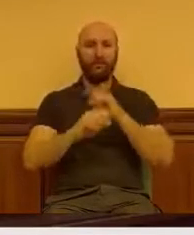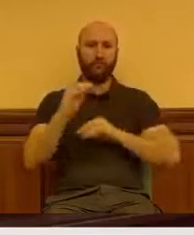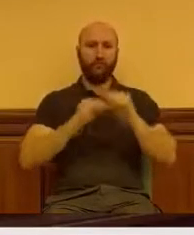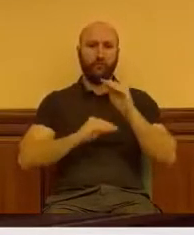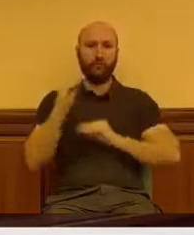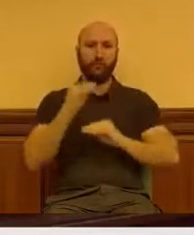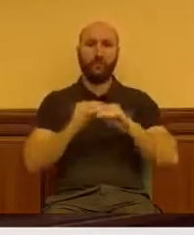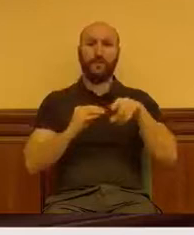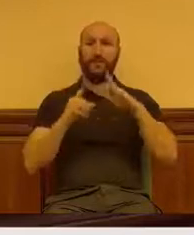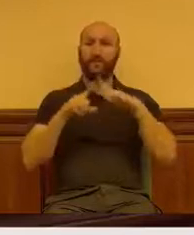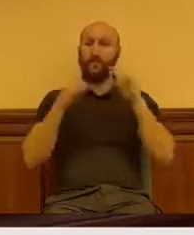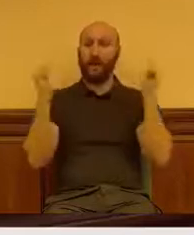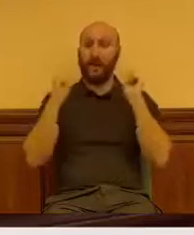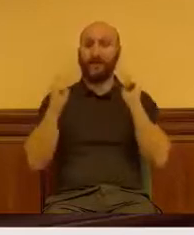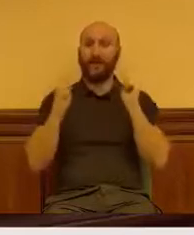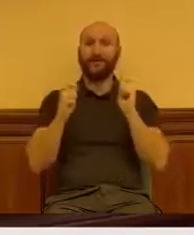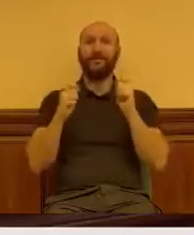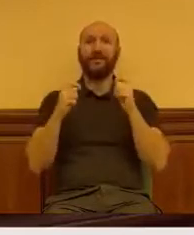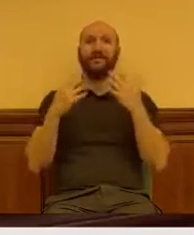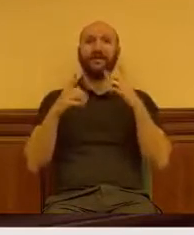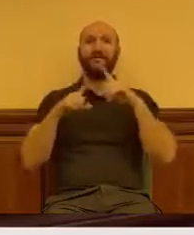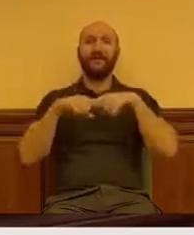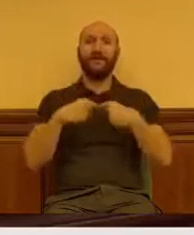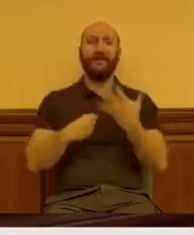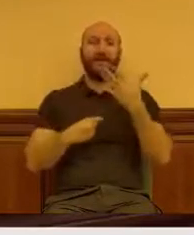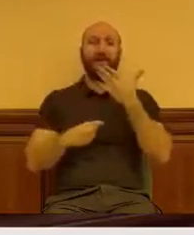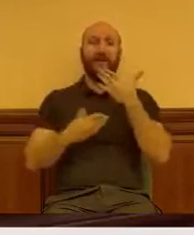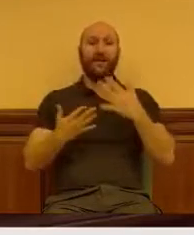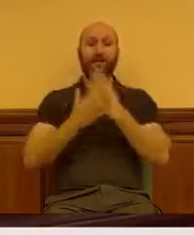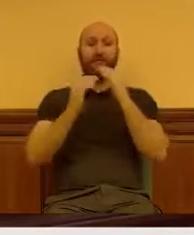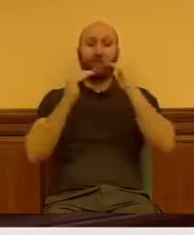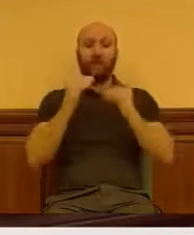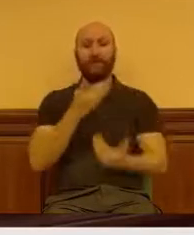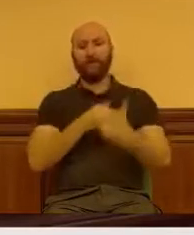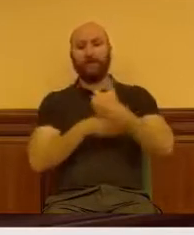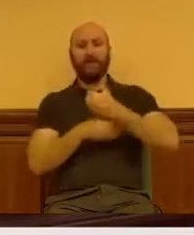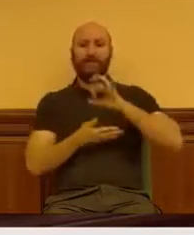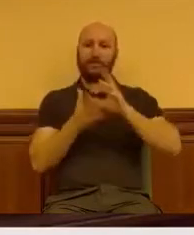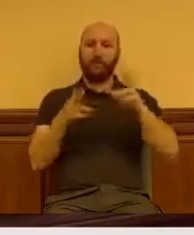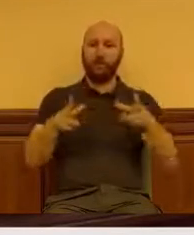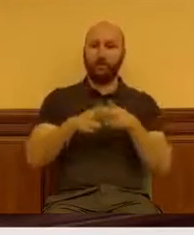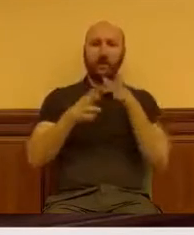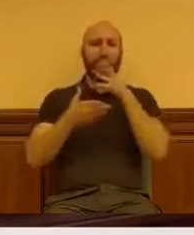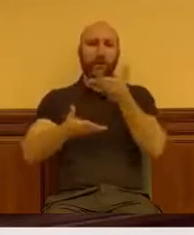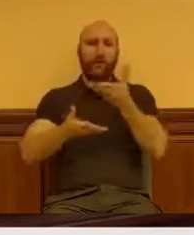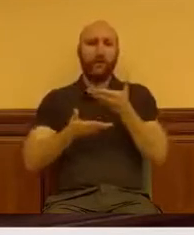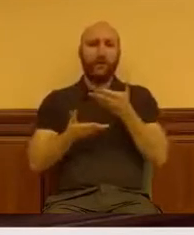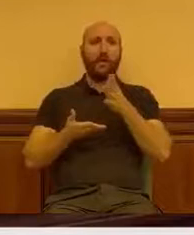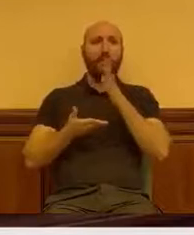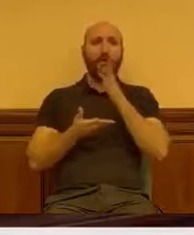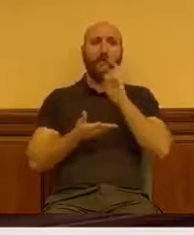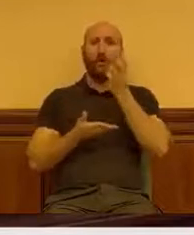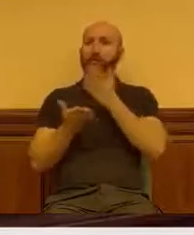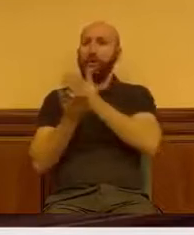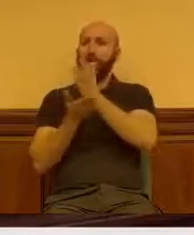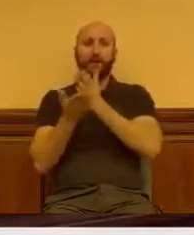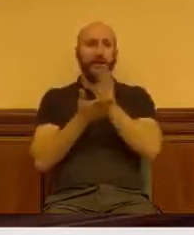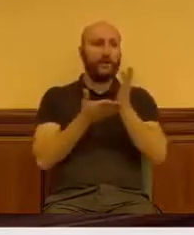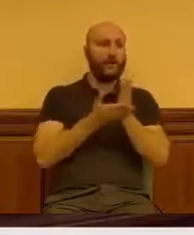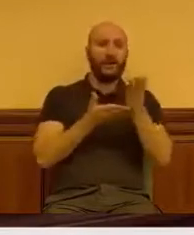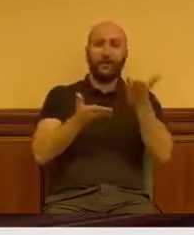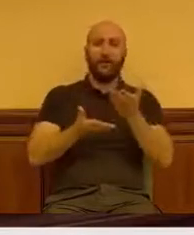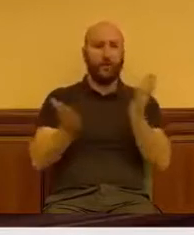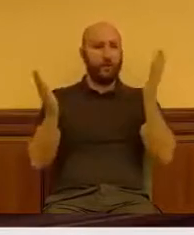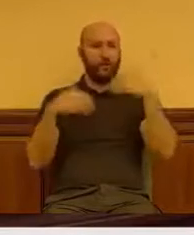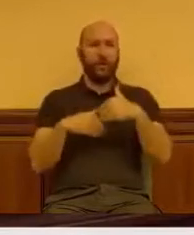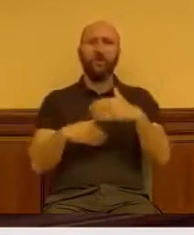familias con cinco menores a cargo que han venido a pedir ayuda a servicios sociales sin encontrar ninguna alternativa habitacional. Repase